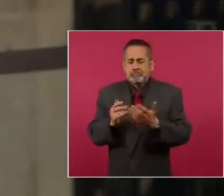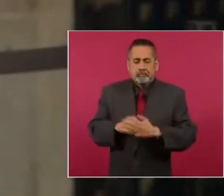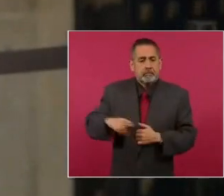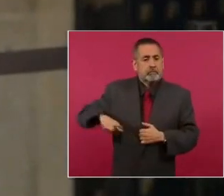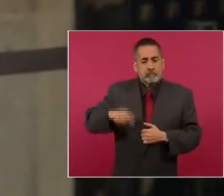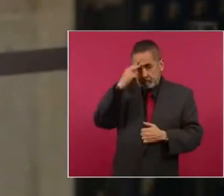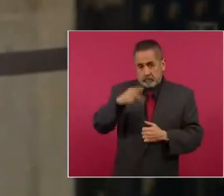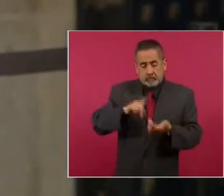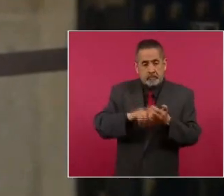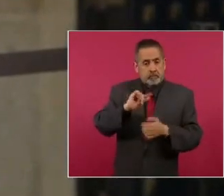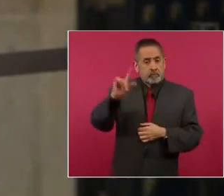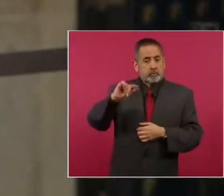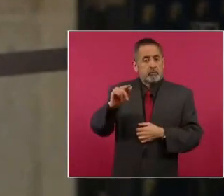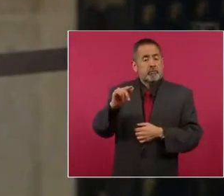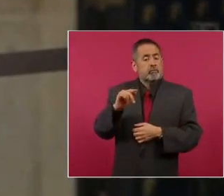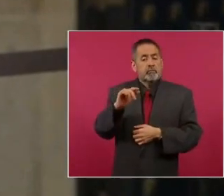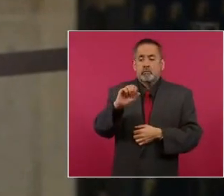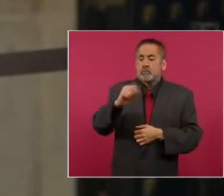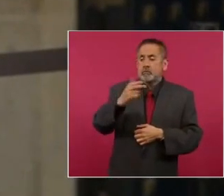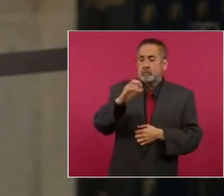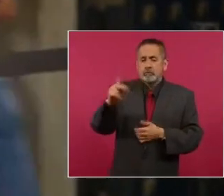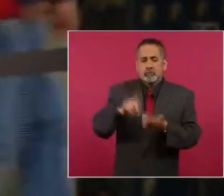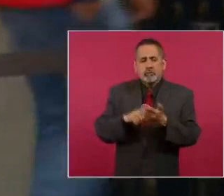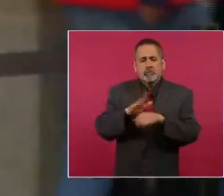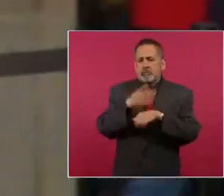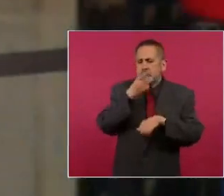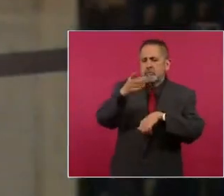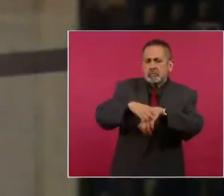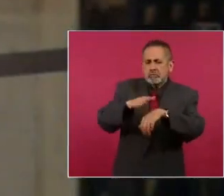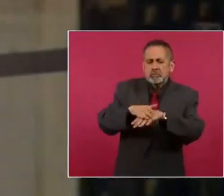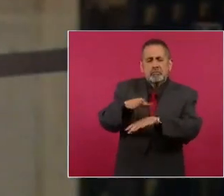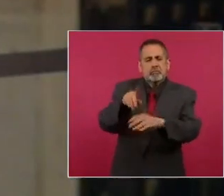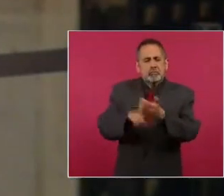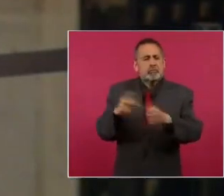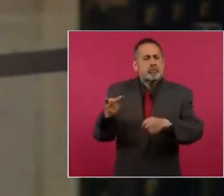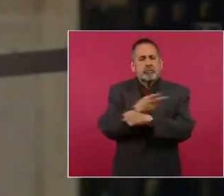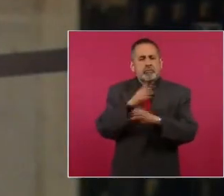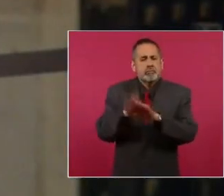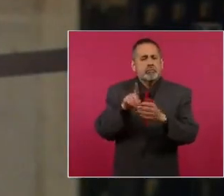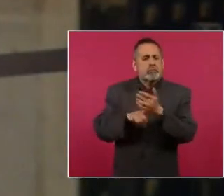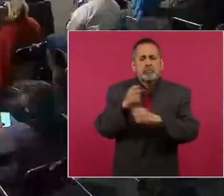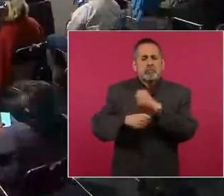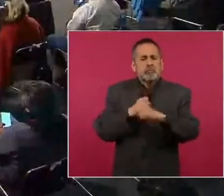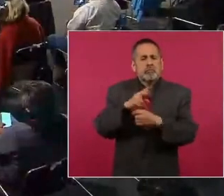méxico y las autoridades de hacienda que le informan a usted presidente sobre esta panorama para el 2023